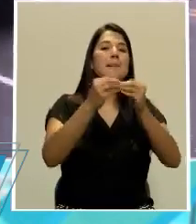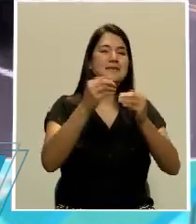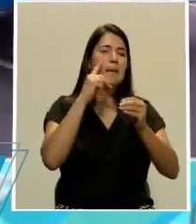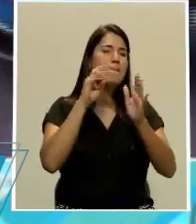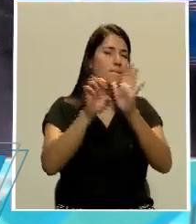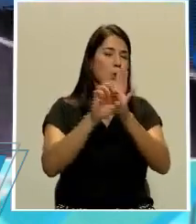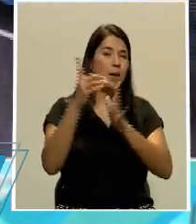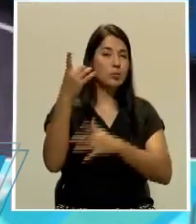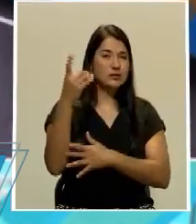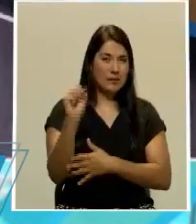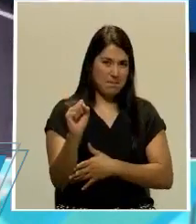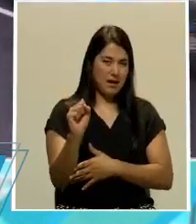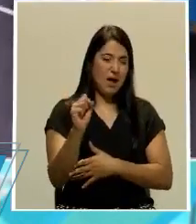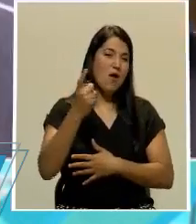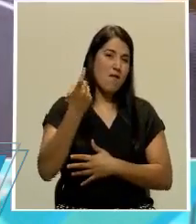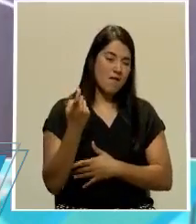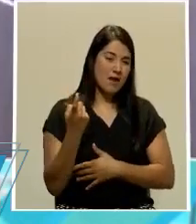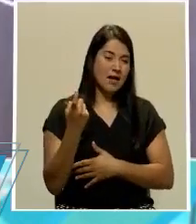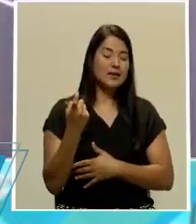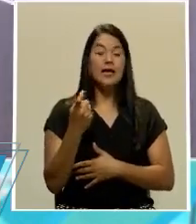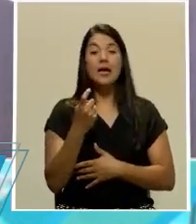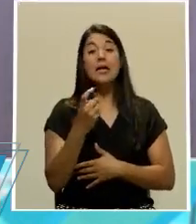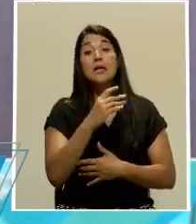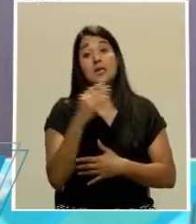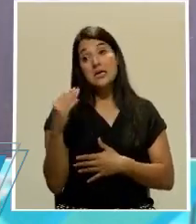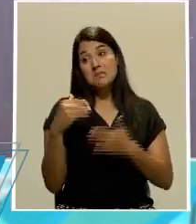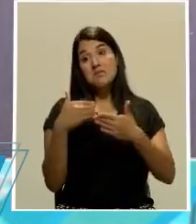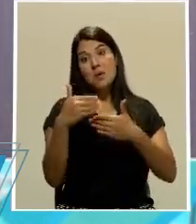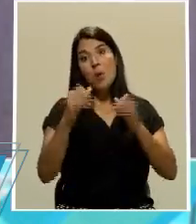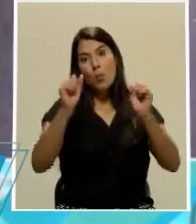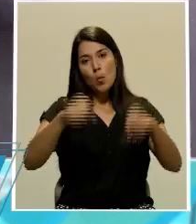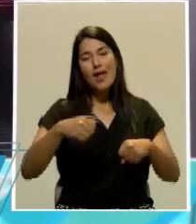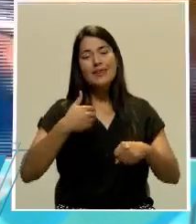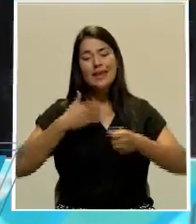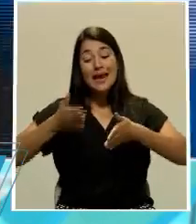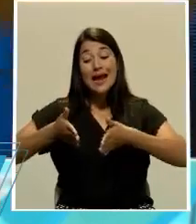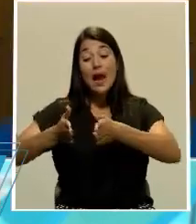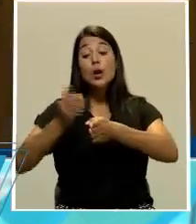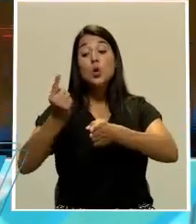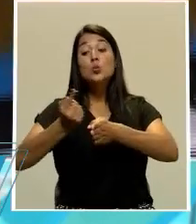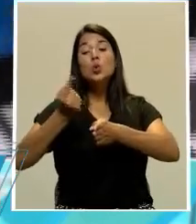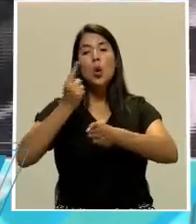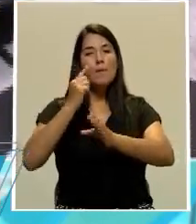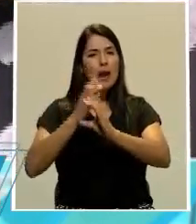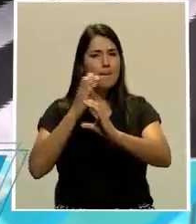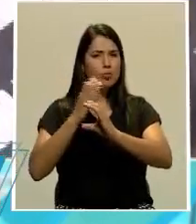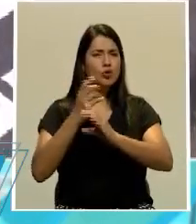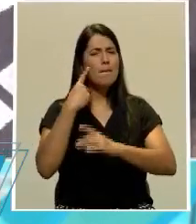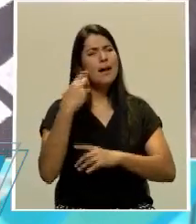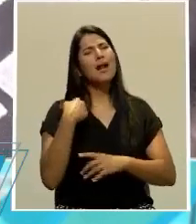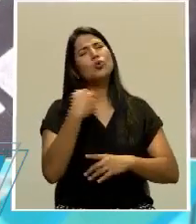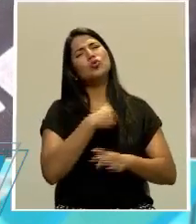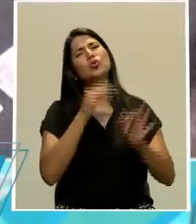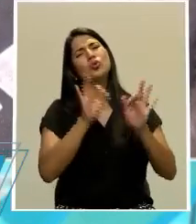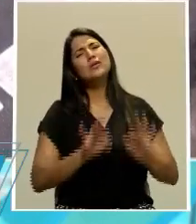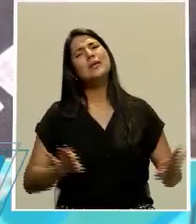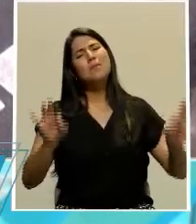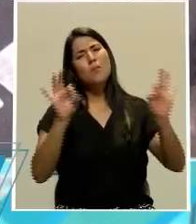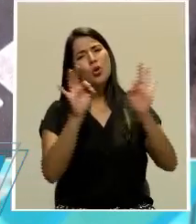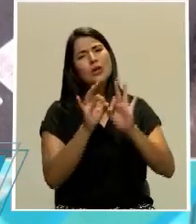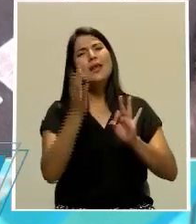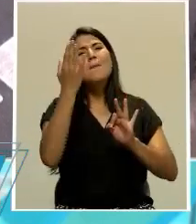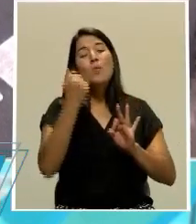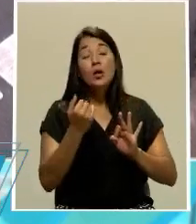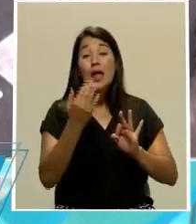incorporarse dentro de este proceso, puedan también contar con los carriles exclusivos que para nosotros son fundamentales, como les decía, porque sobre todo